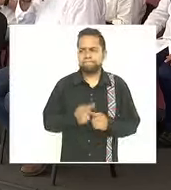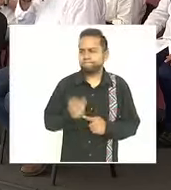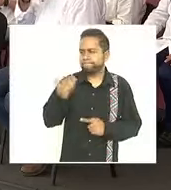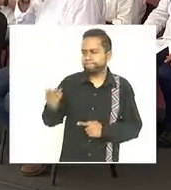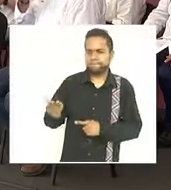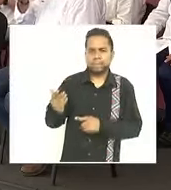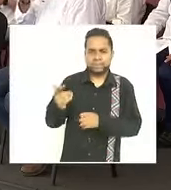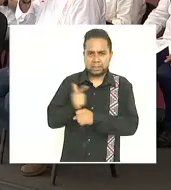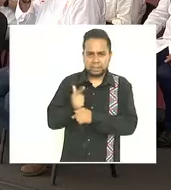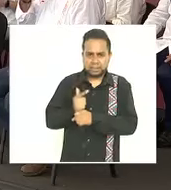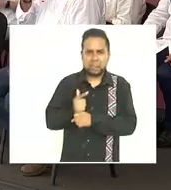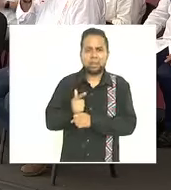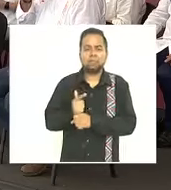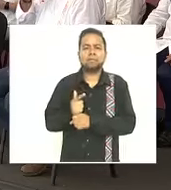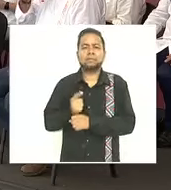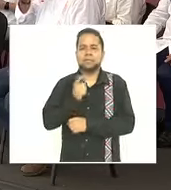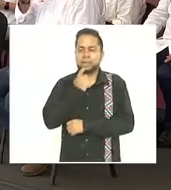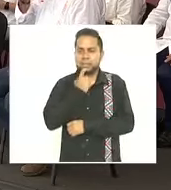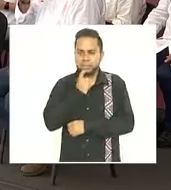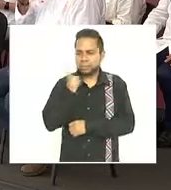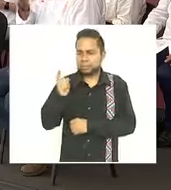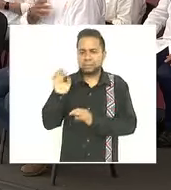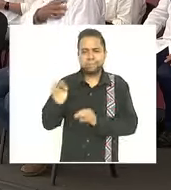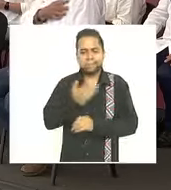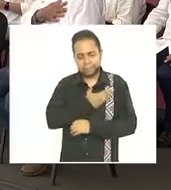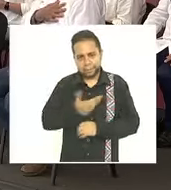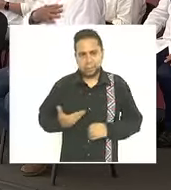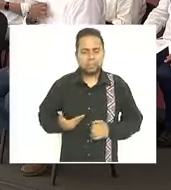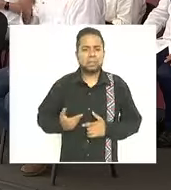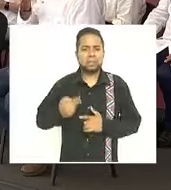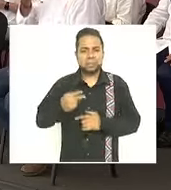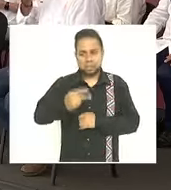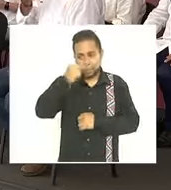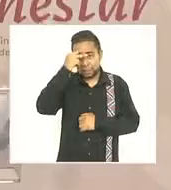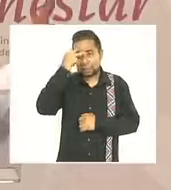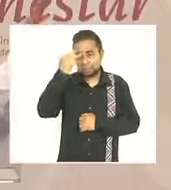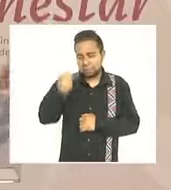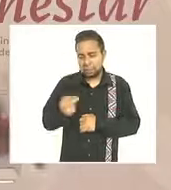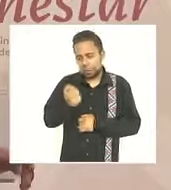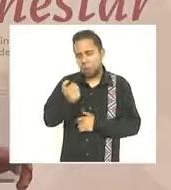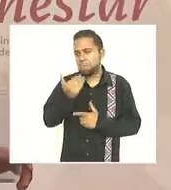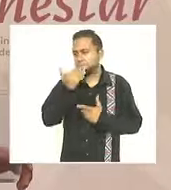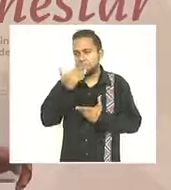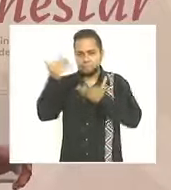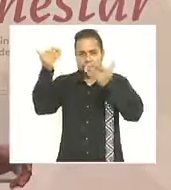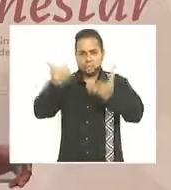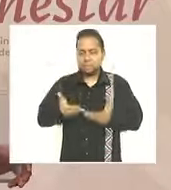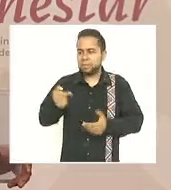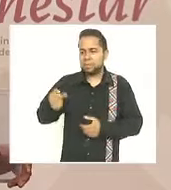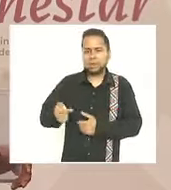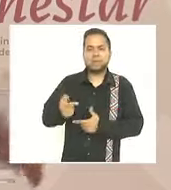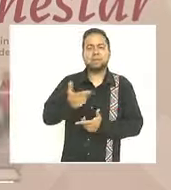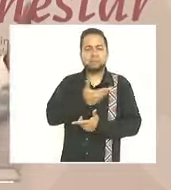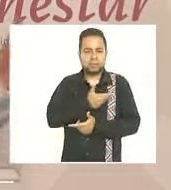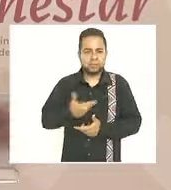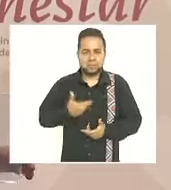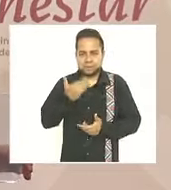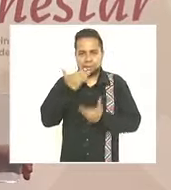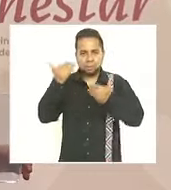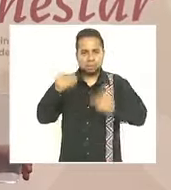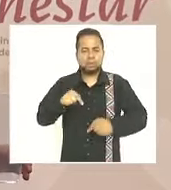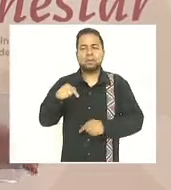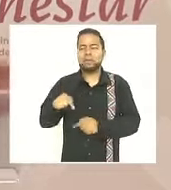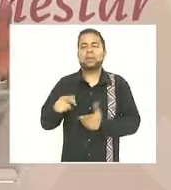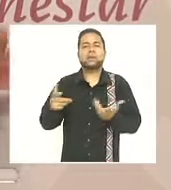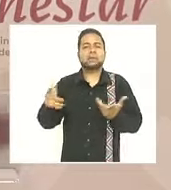Obrador Presidente Constitucional de los Estados Unidos Mexicanos Bienvenido señor Presidente aquí